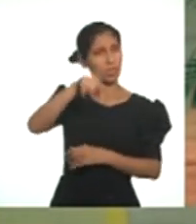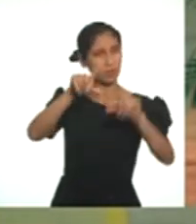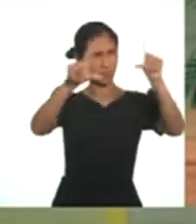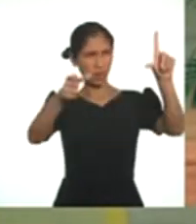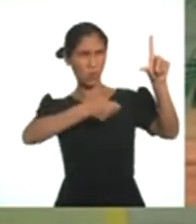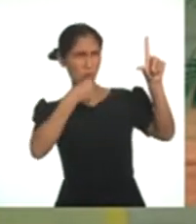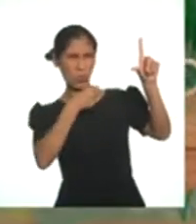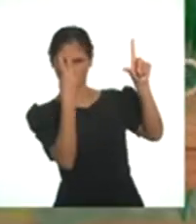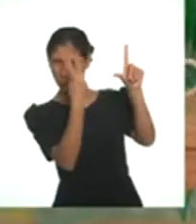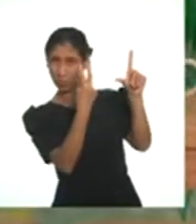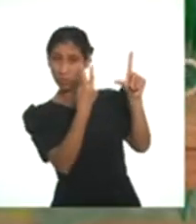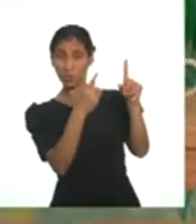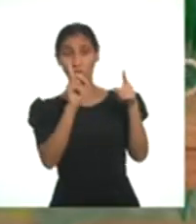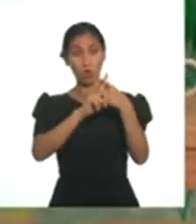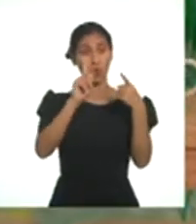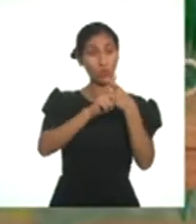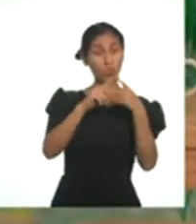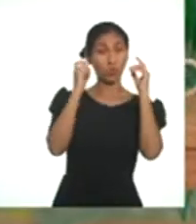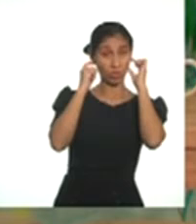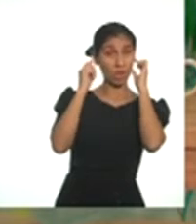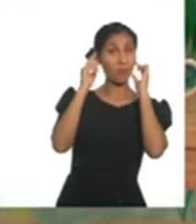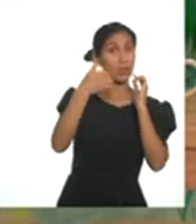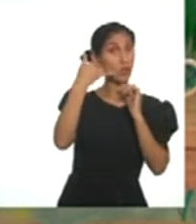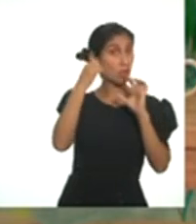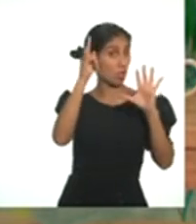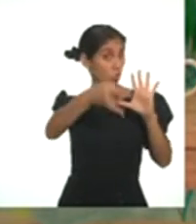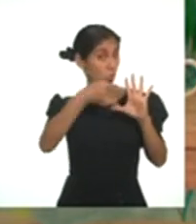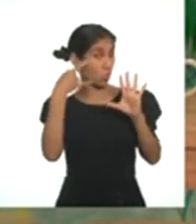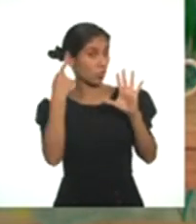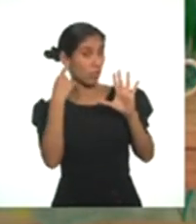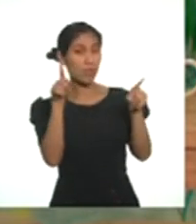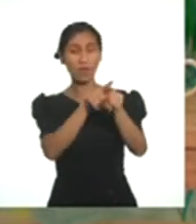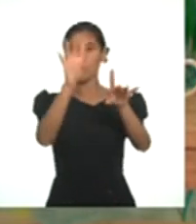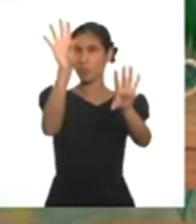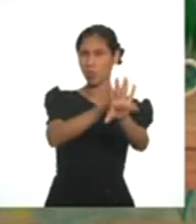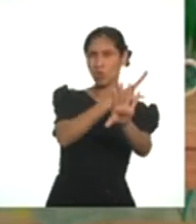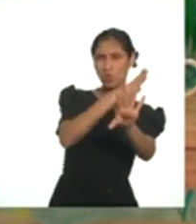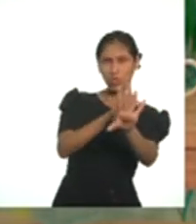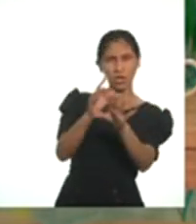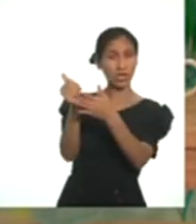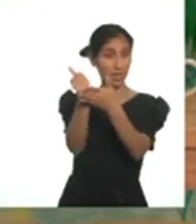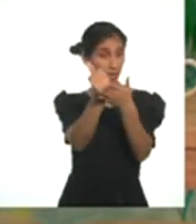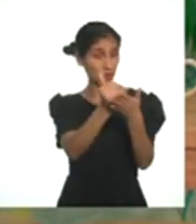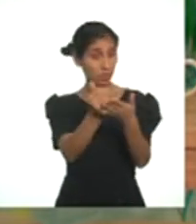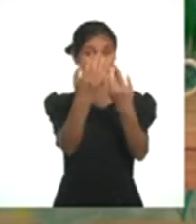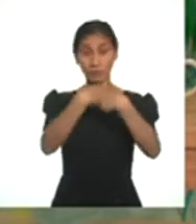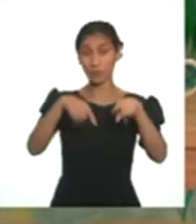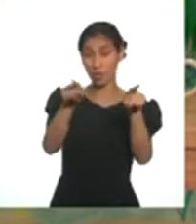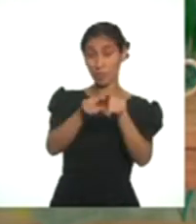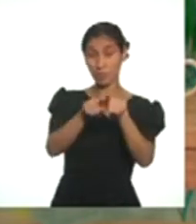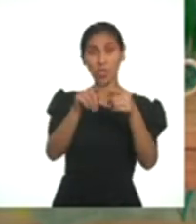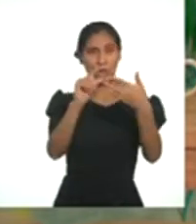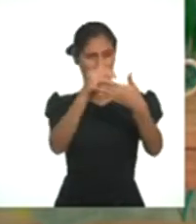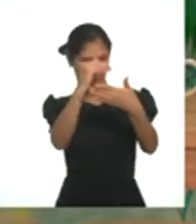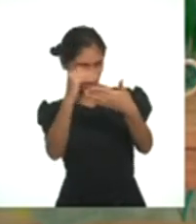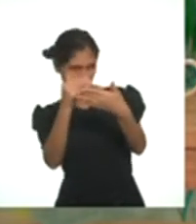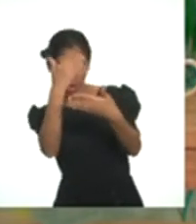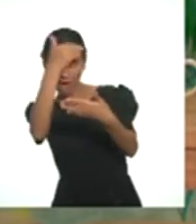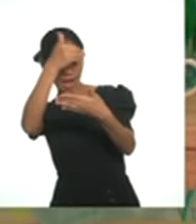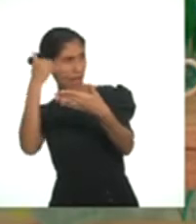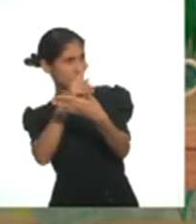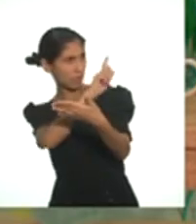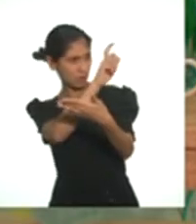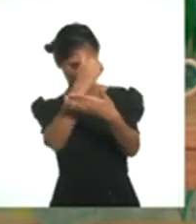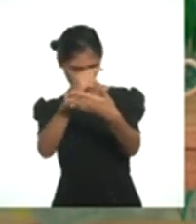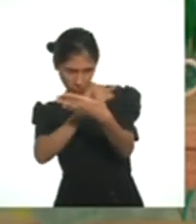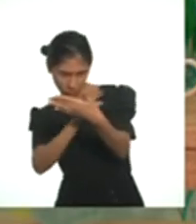reportaje audiovisual? Una grabadora de video puede ser un celular, música que le sirva de fondo y ayude a dar una idea del contexto, un guión o libreto basado